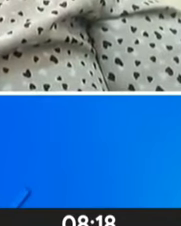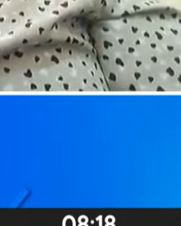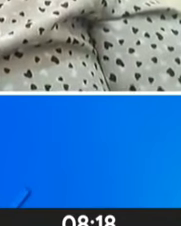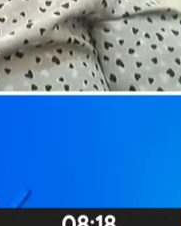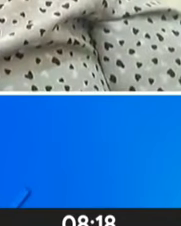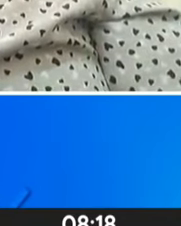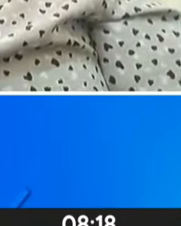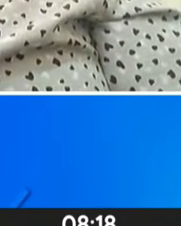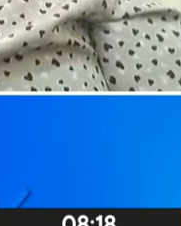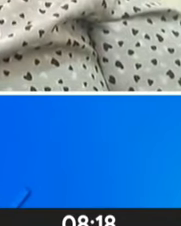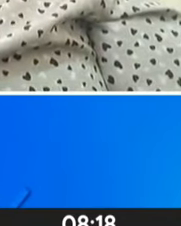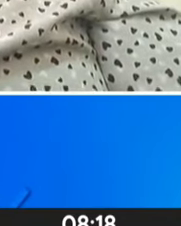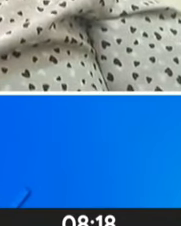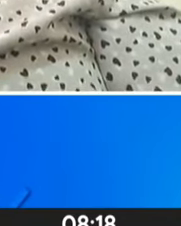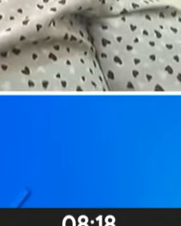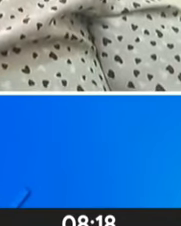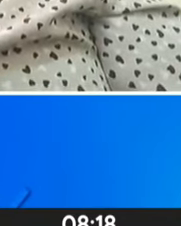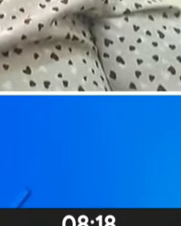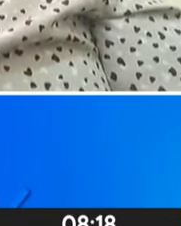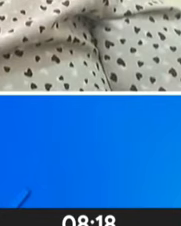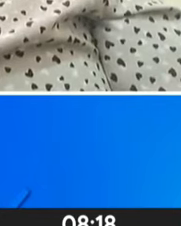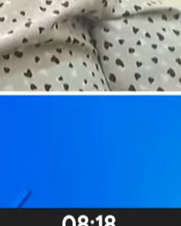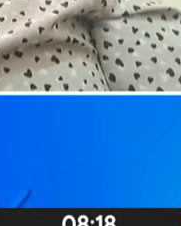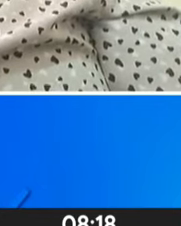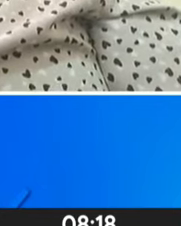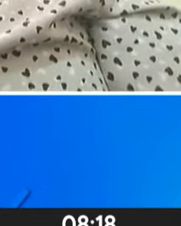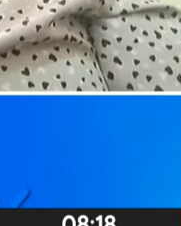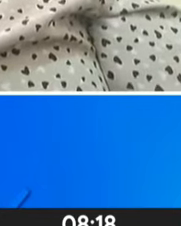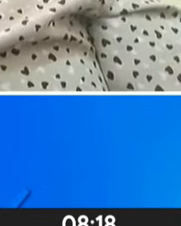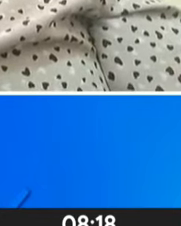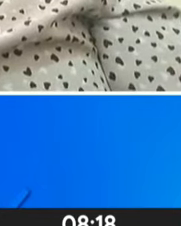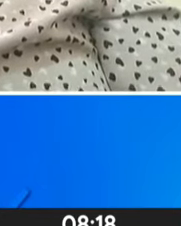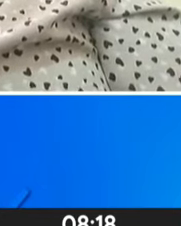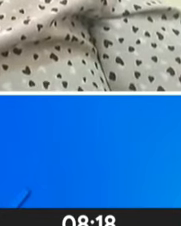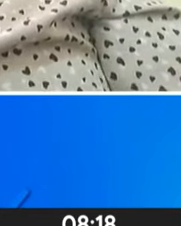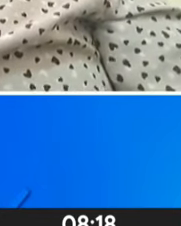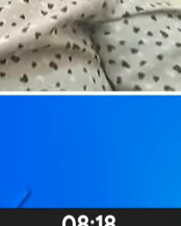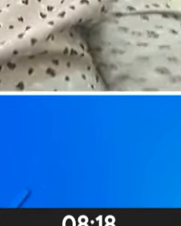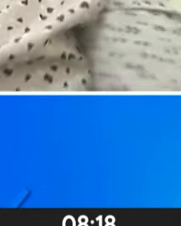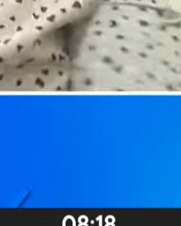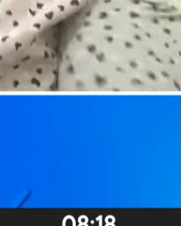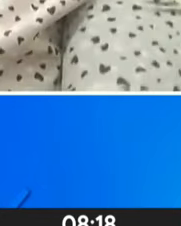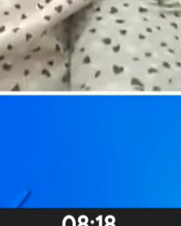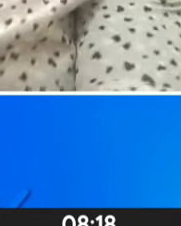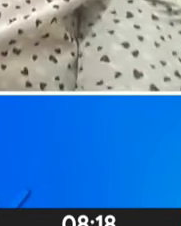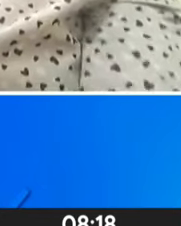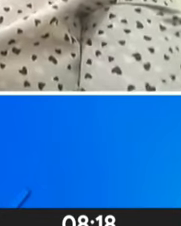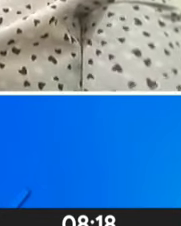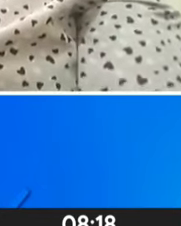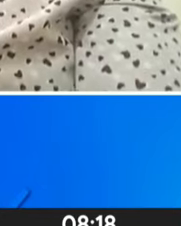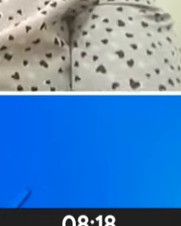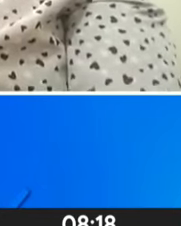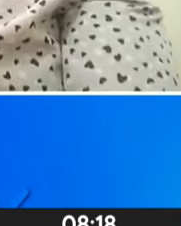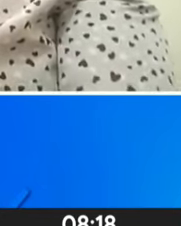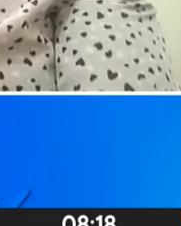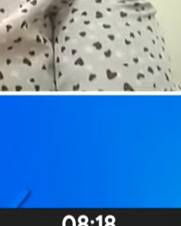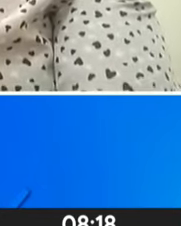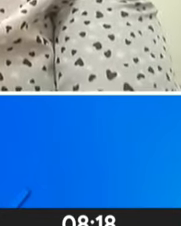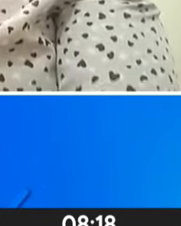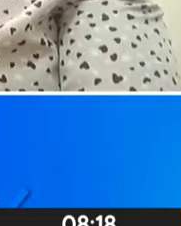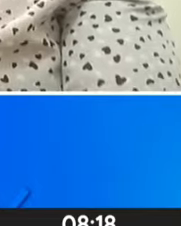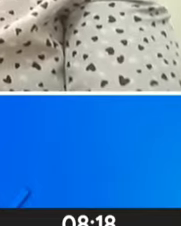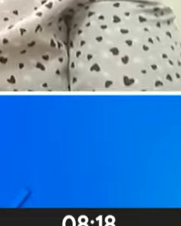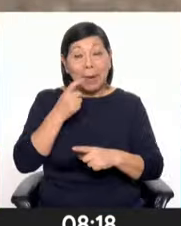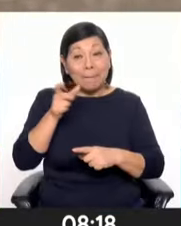de estas lotizaciones ilegales en esta área de Ocucaje ha sido el propio paleontólogo que